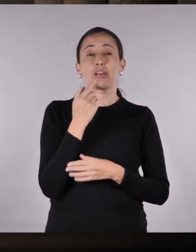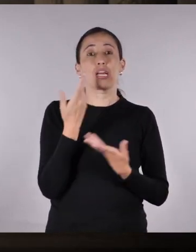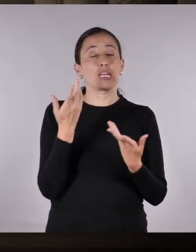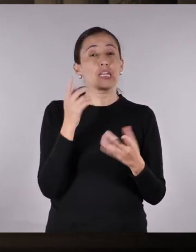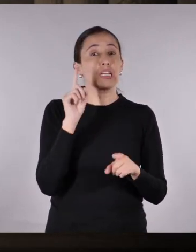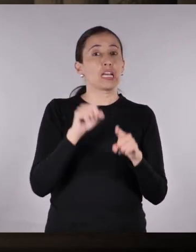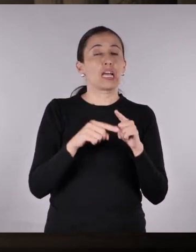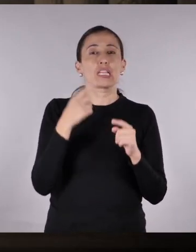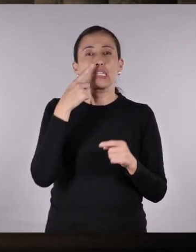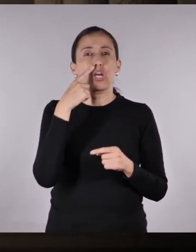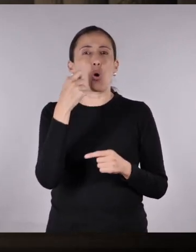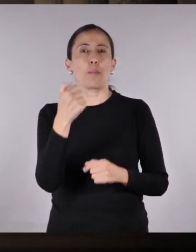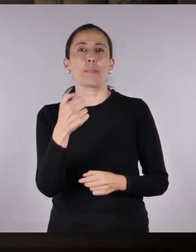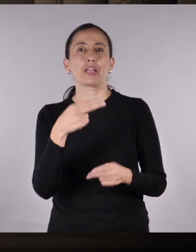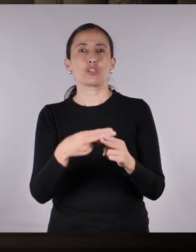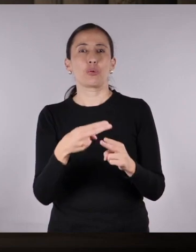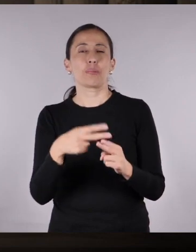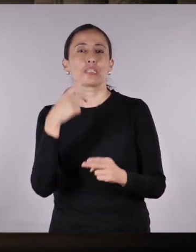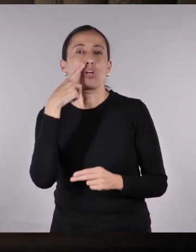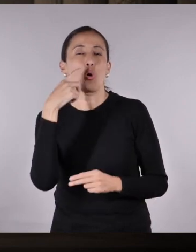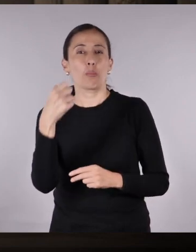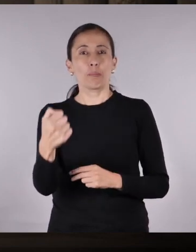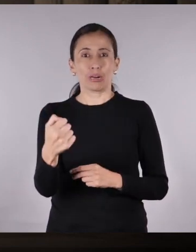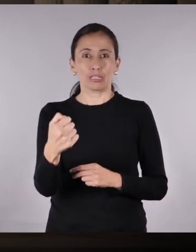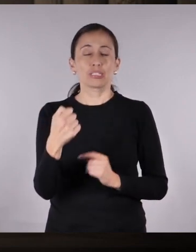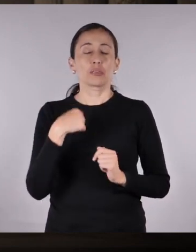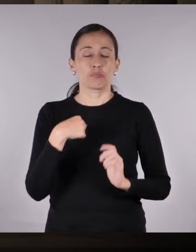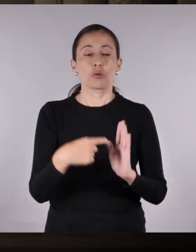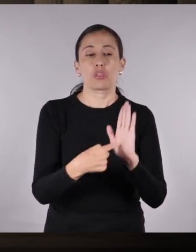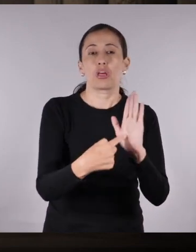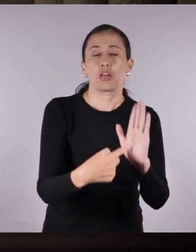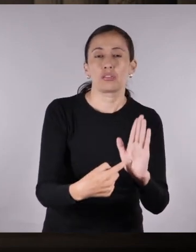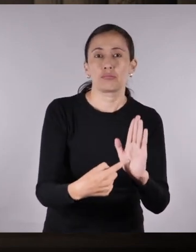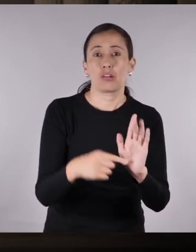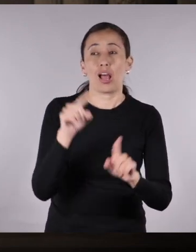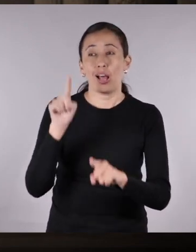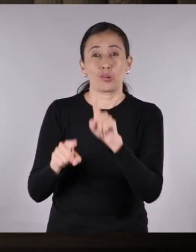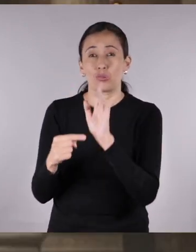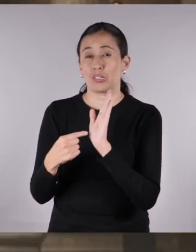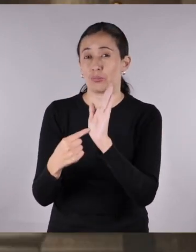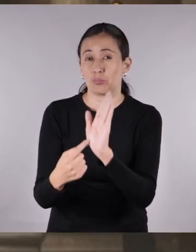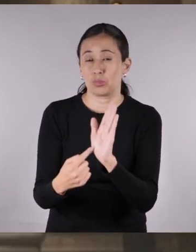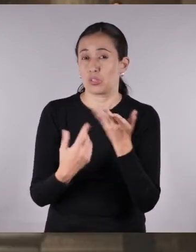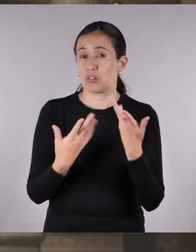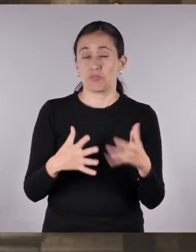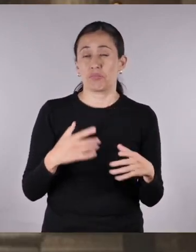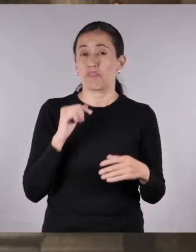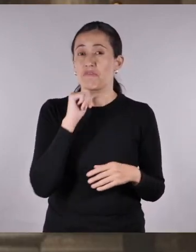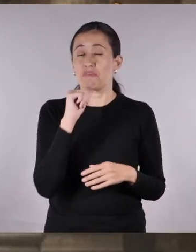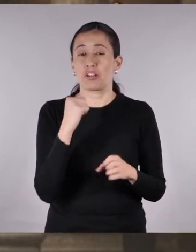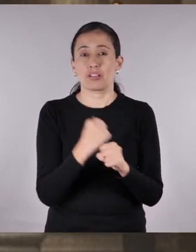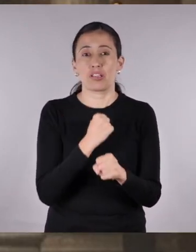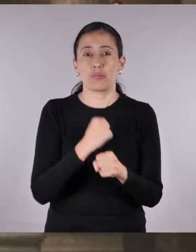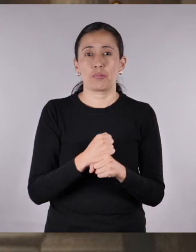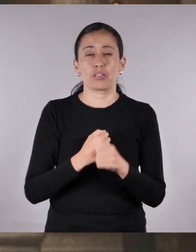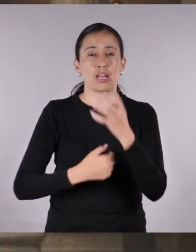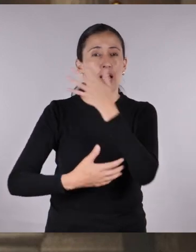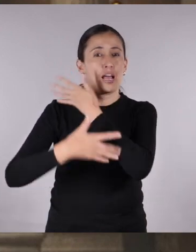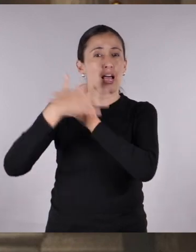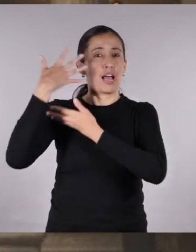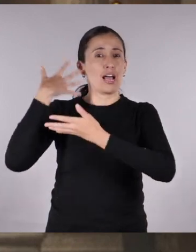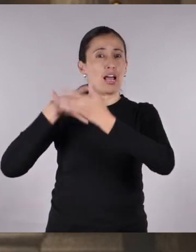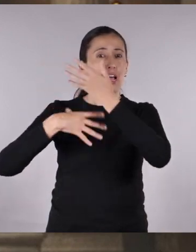Y seguro, muchas otras ni siquiera pudieron mostrar su trabajo al mundo. Para la mayor parte de la historia,